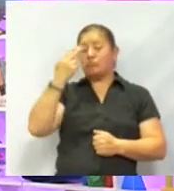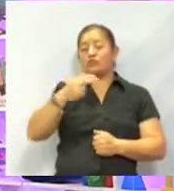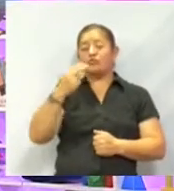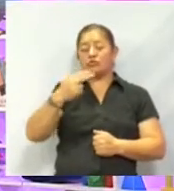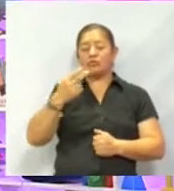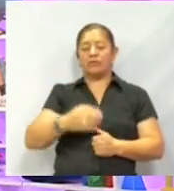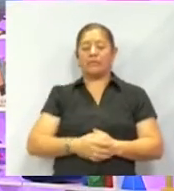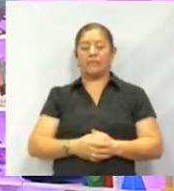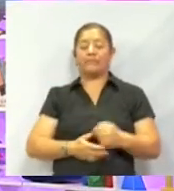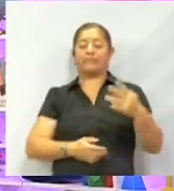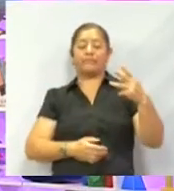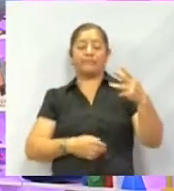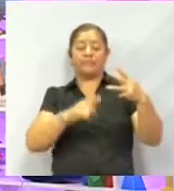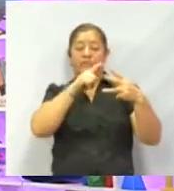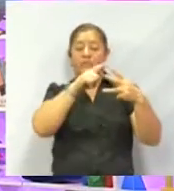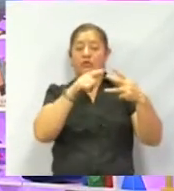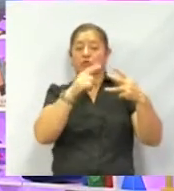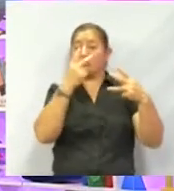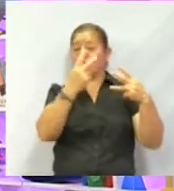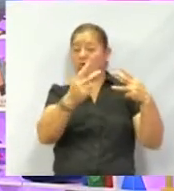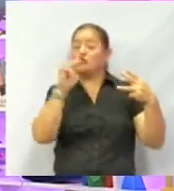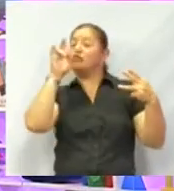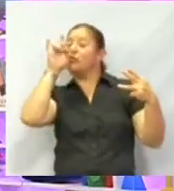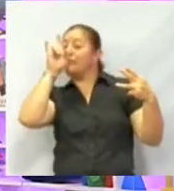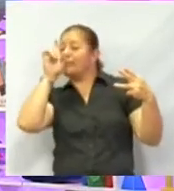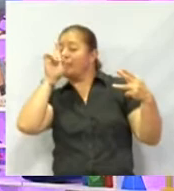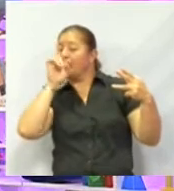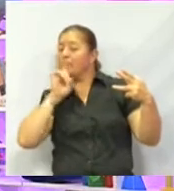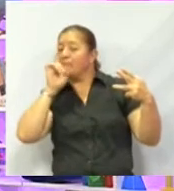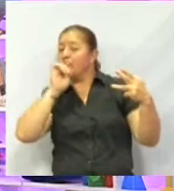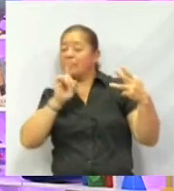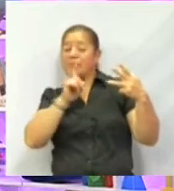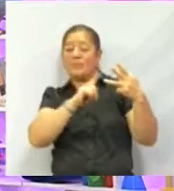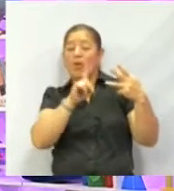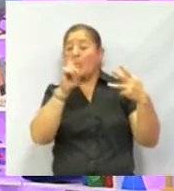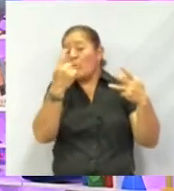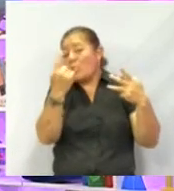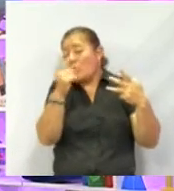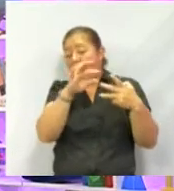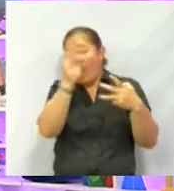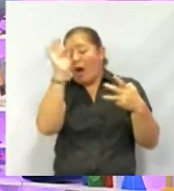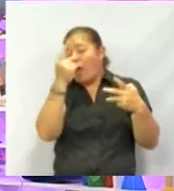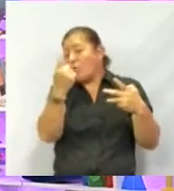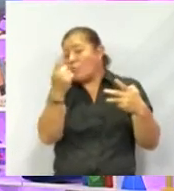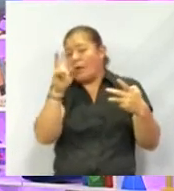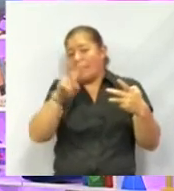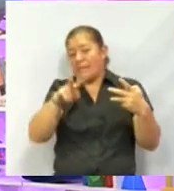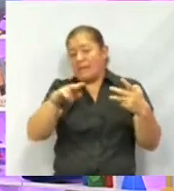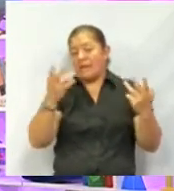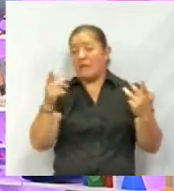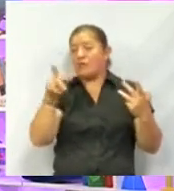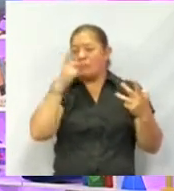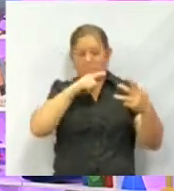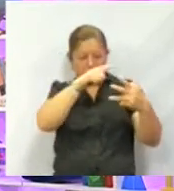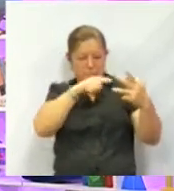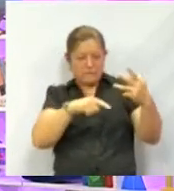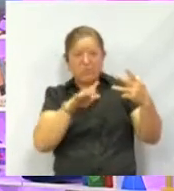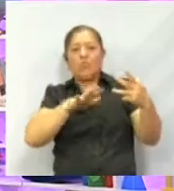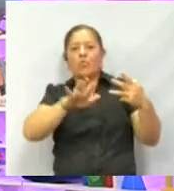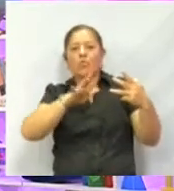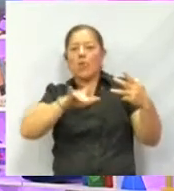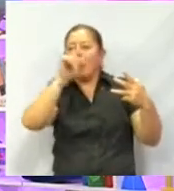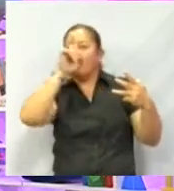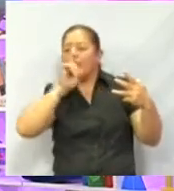dinámica. Dos mentiras, una verdad. Tú, entre tres anunciados, vas a tenernos que decir cuáles son las dos mentiras y cuál es la